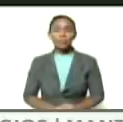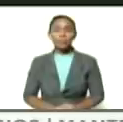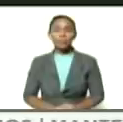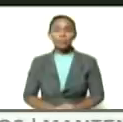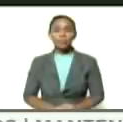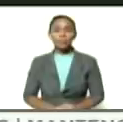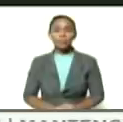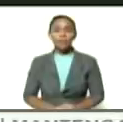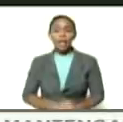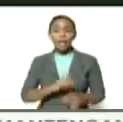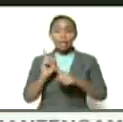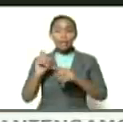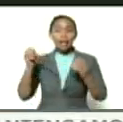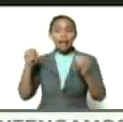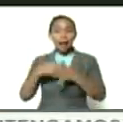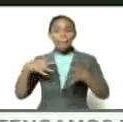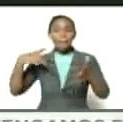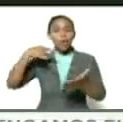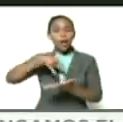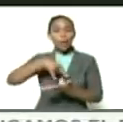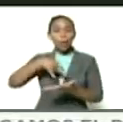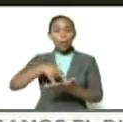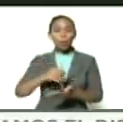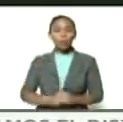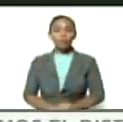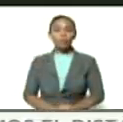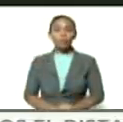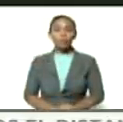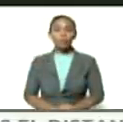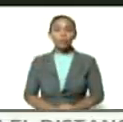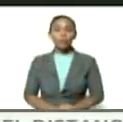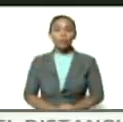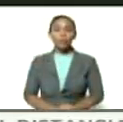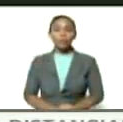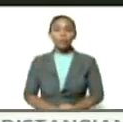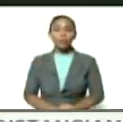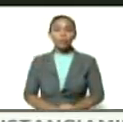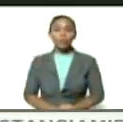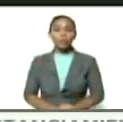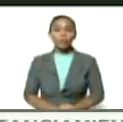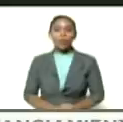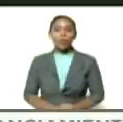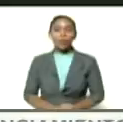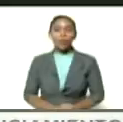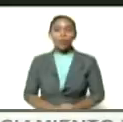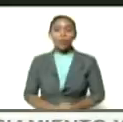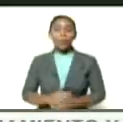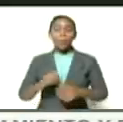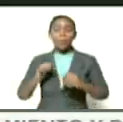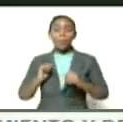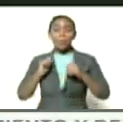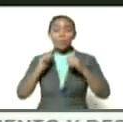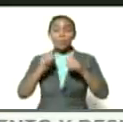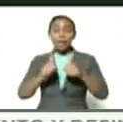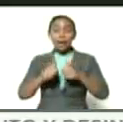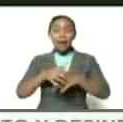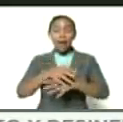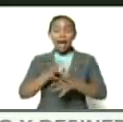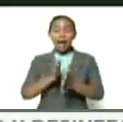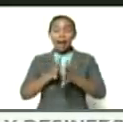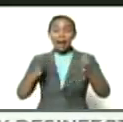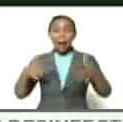desde Campo de Carabobo va a surgir la gran marcha de las